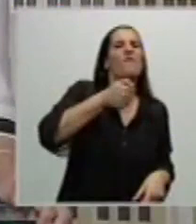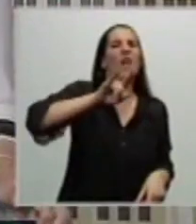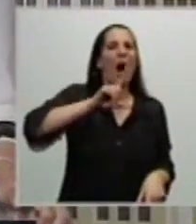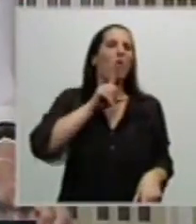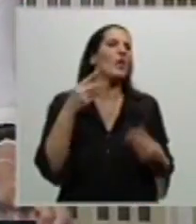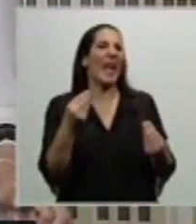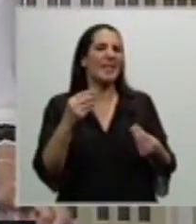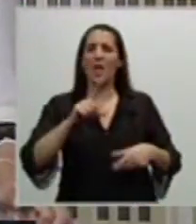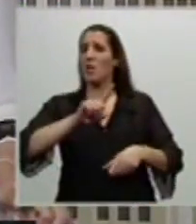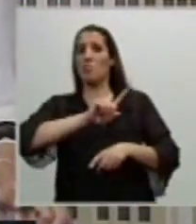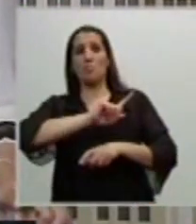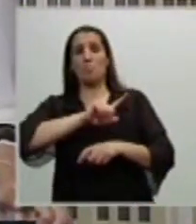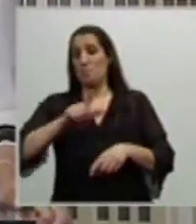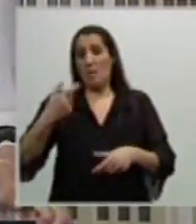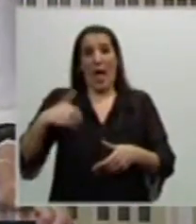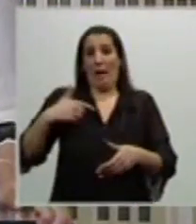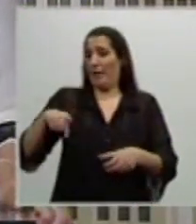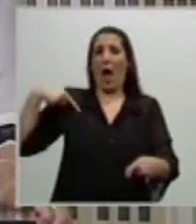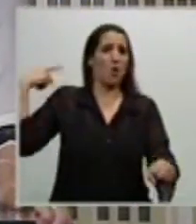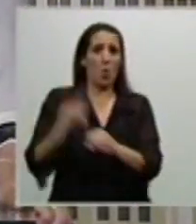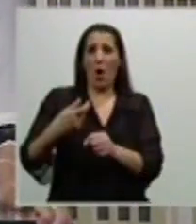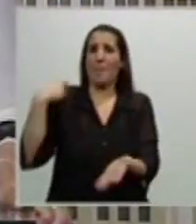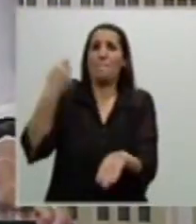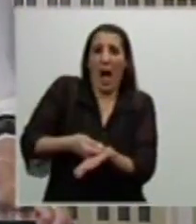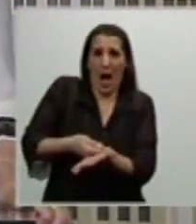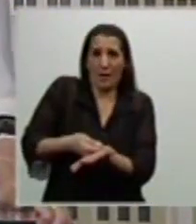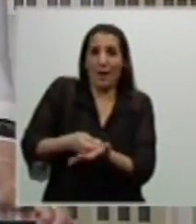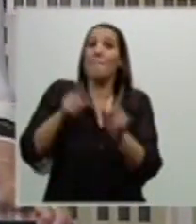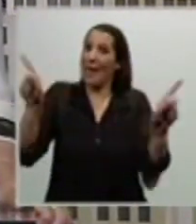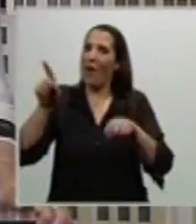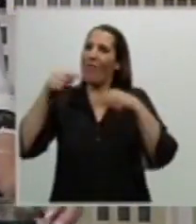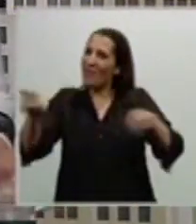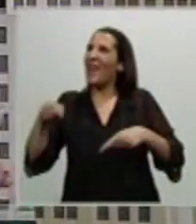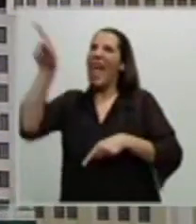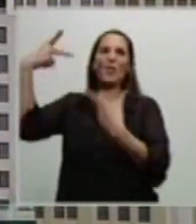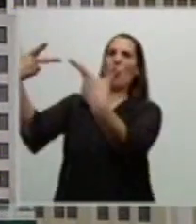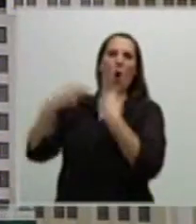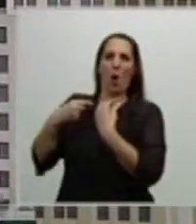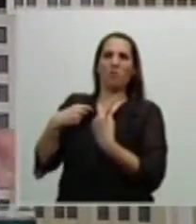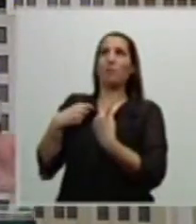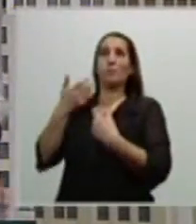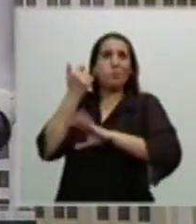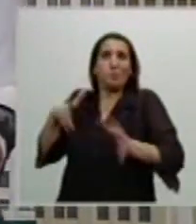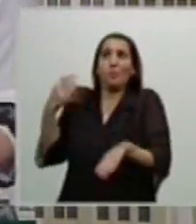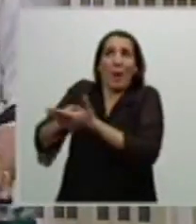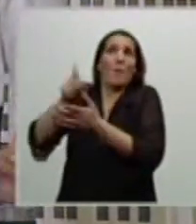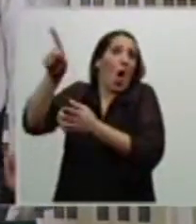Impedir que alguien cobre no es default. Les dije que iban a tener que inventar una palabra y, bueno,